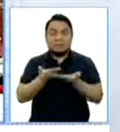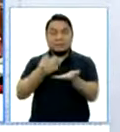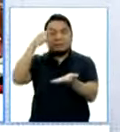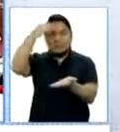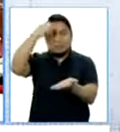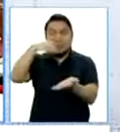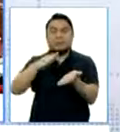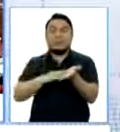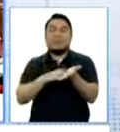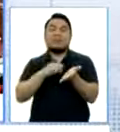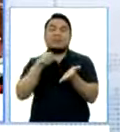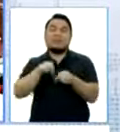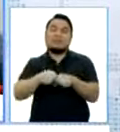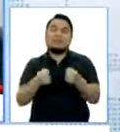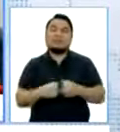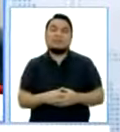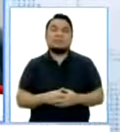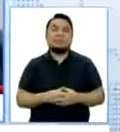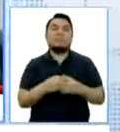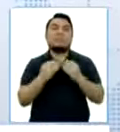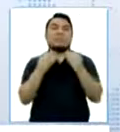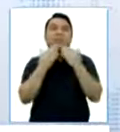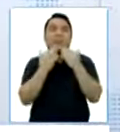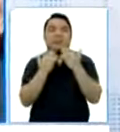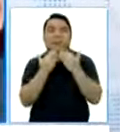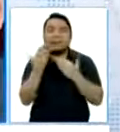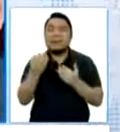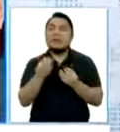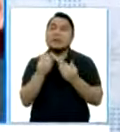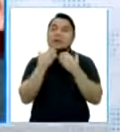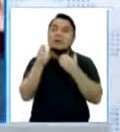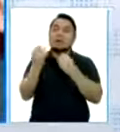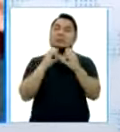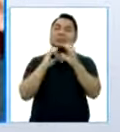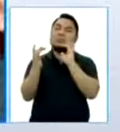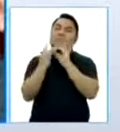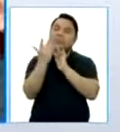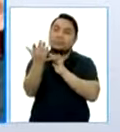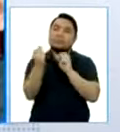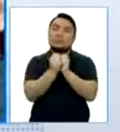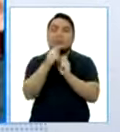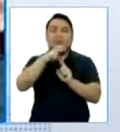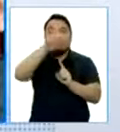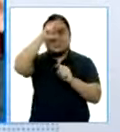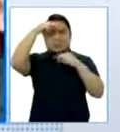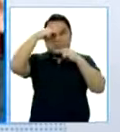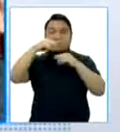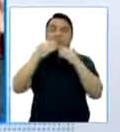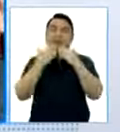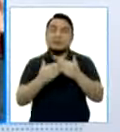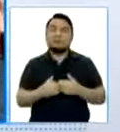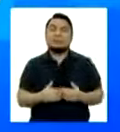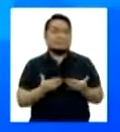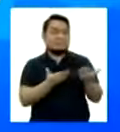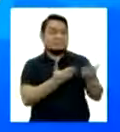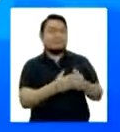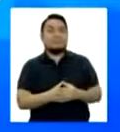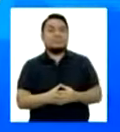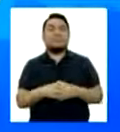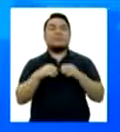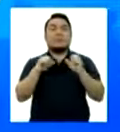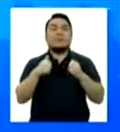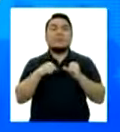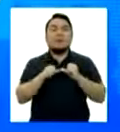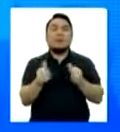opinión de la Defensoría ha sido quebrada. Muy bien, muchas gracias, doctor Gutiérrez, muy amable por esa comunicación con TV Perú Noticias, segunda edición. Paola. Así es,